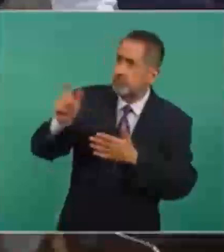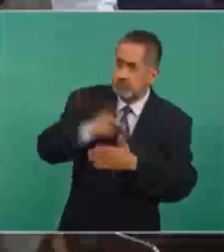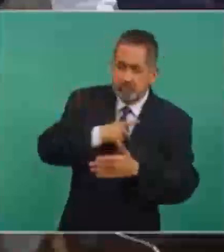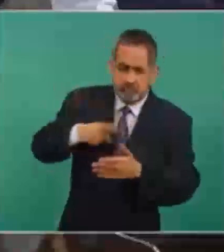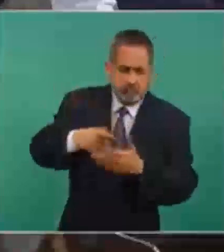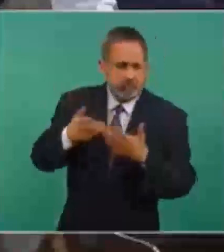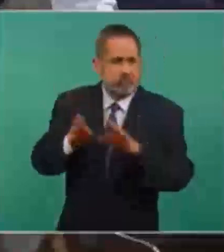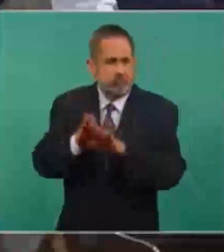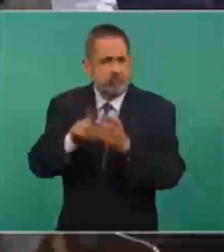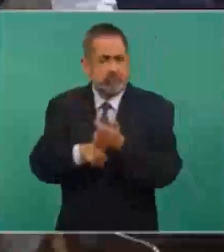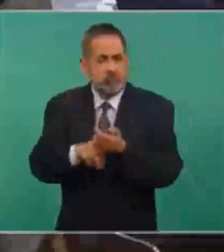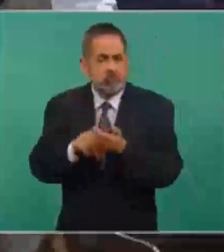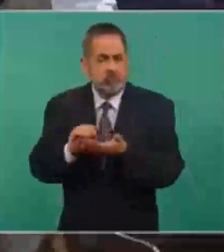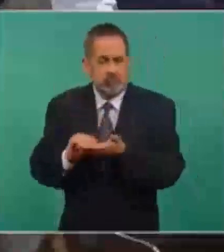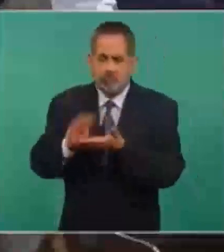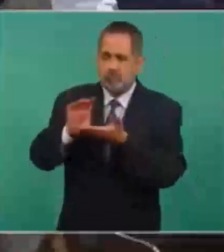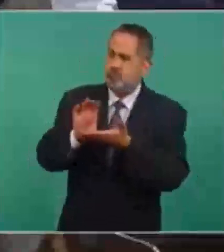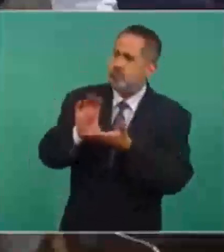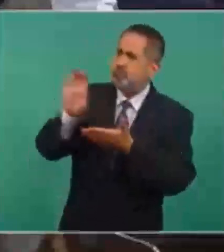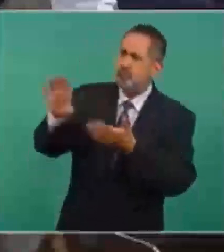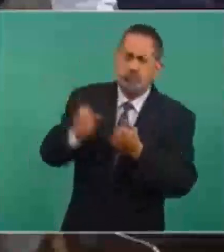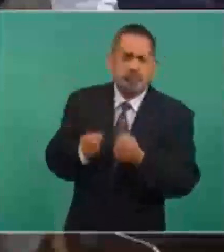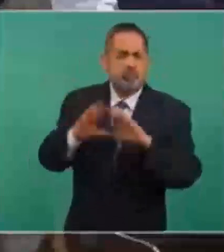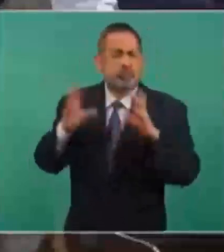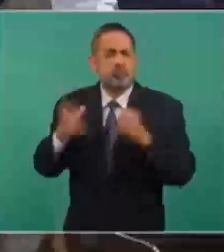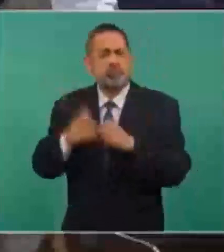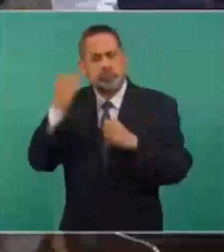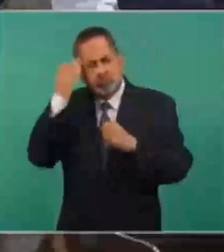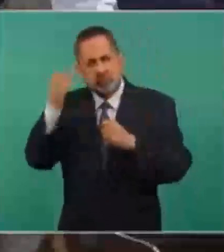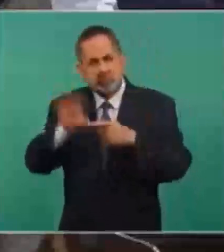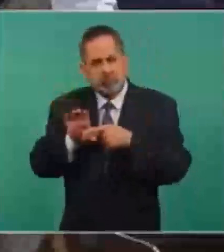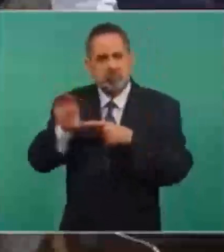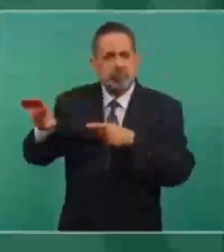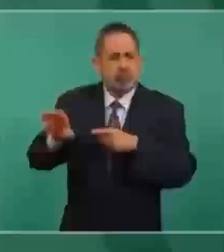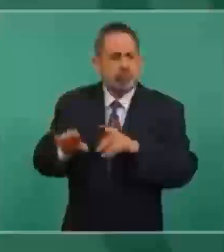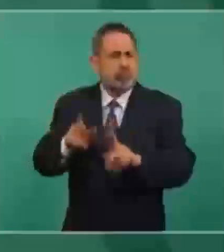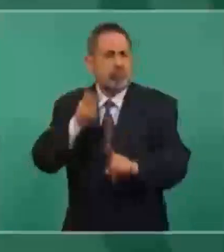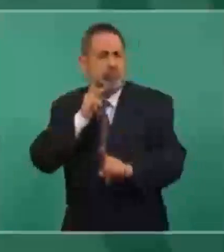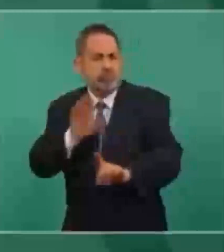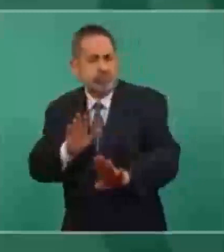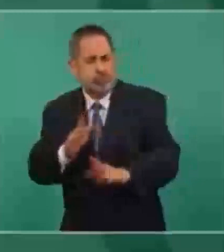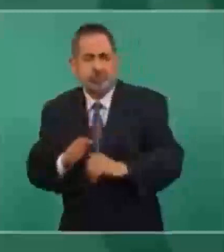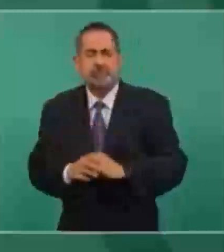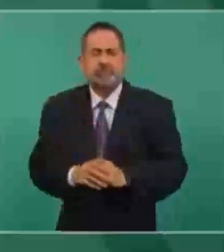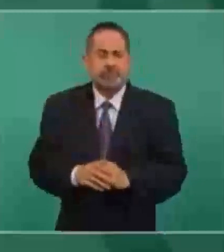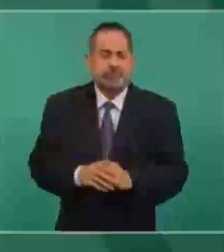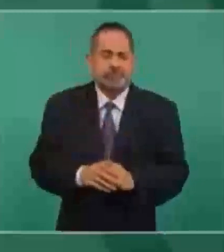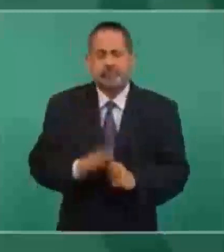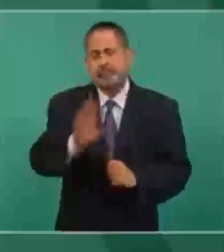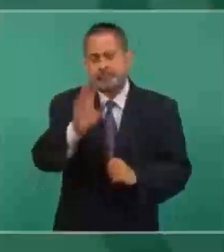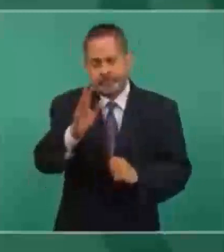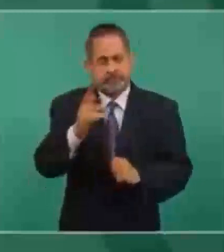asegurado la suma y por qué cantidad de tiempo? Estamos nosotros